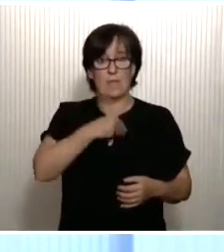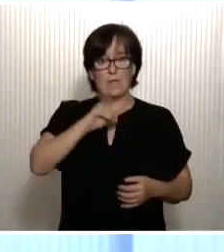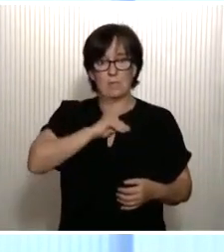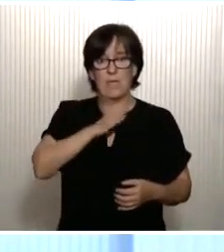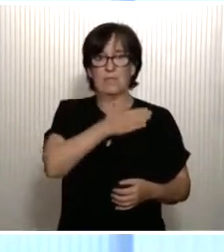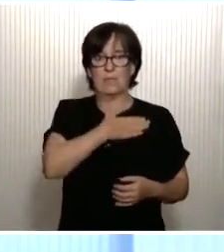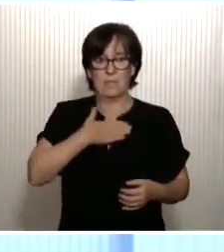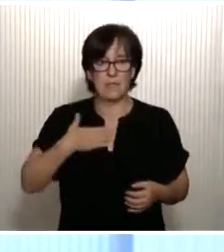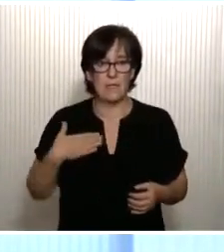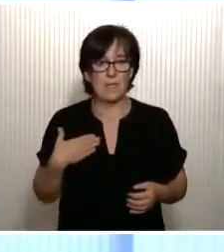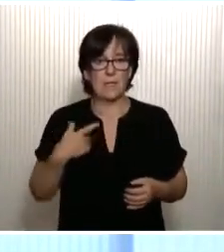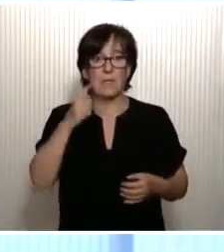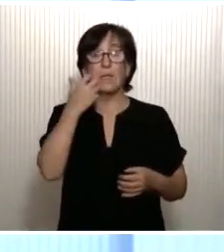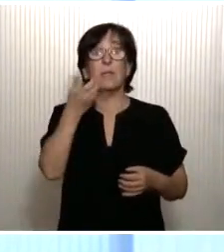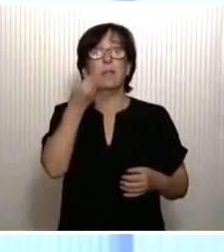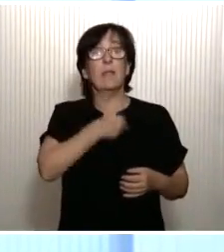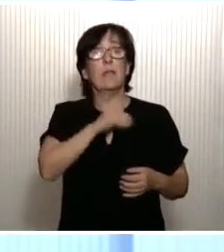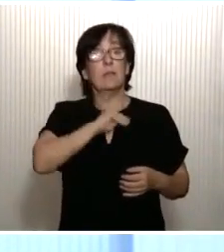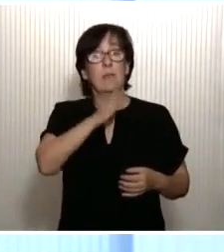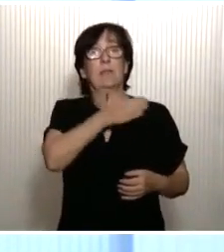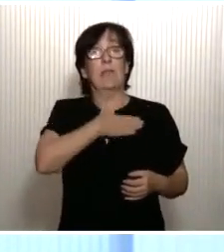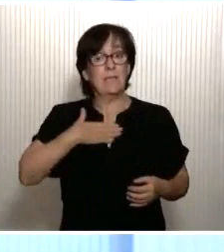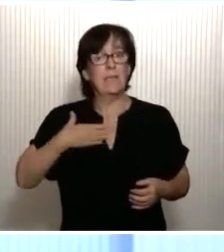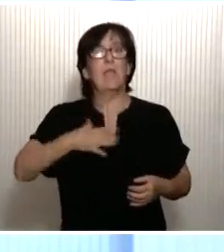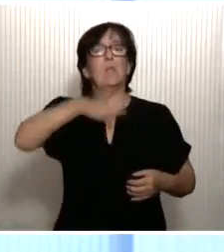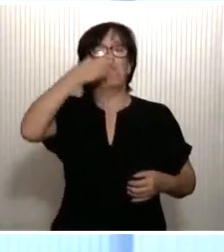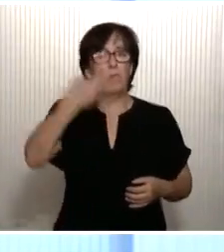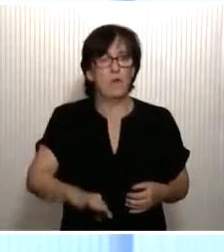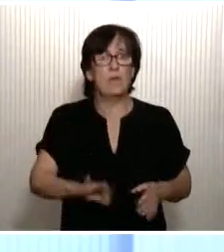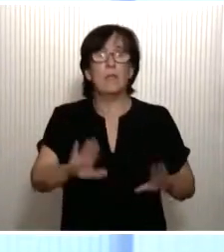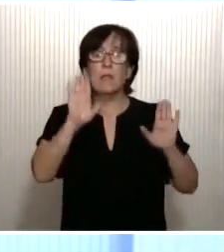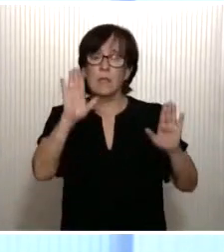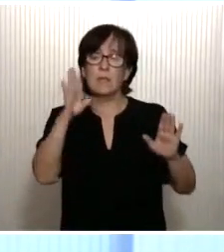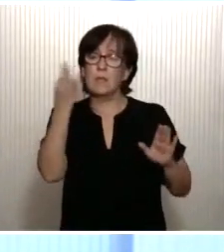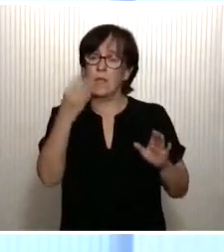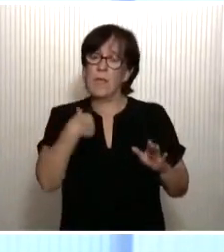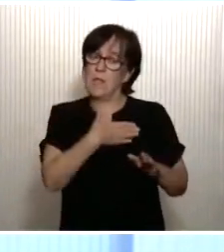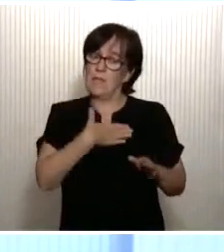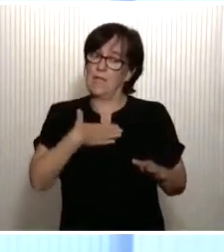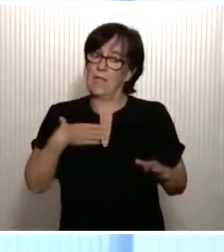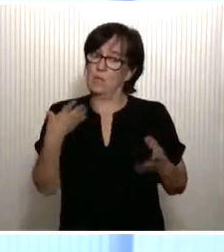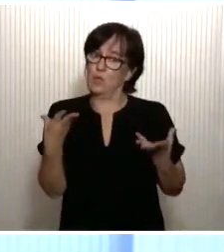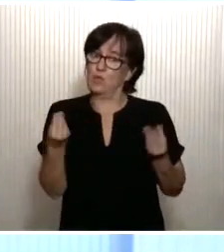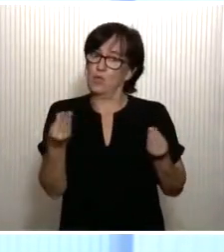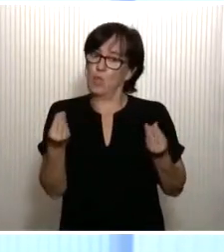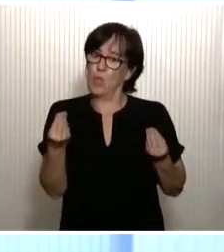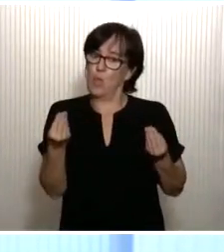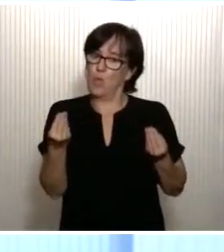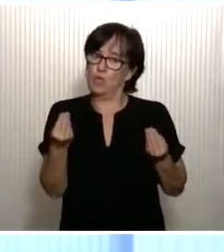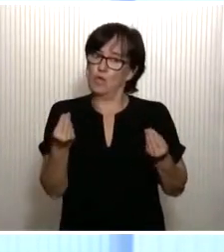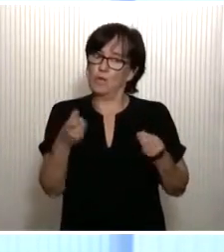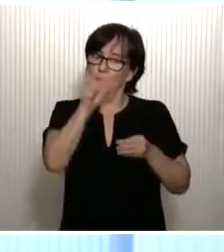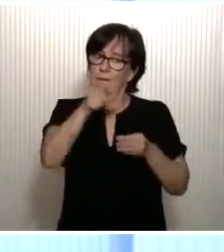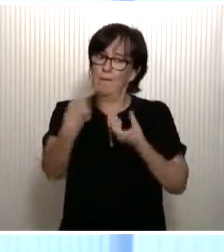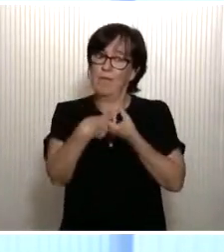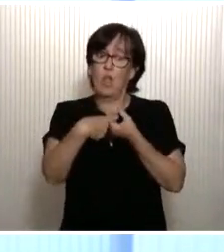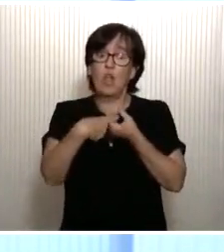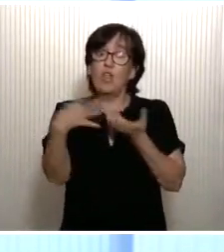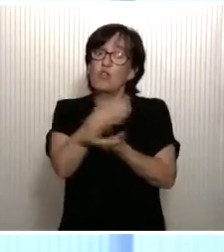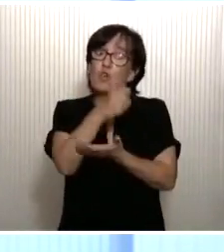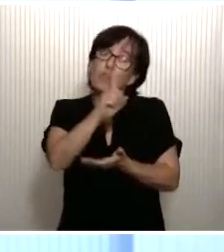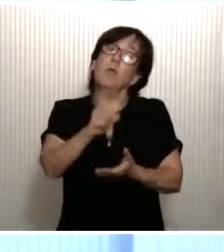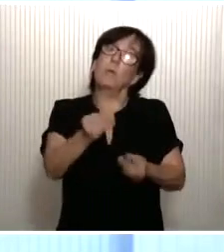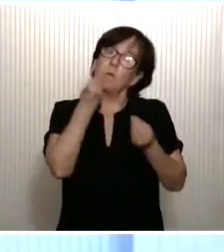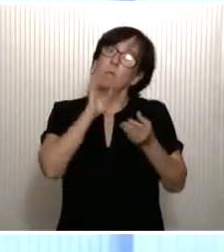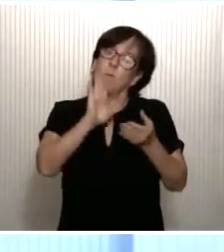y que, España quiere, España puede. Eso sí, hemos de querer muchos. Si no todos, cuantos más, mejor.